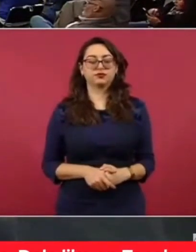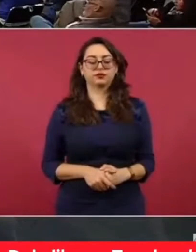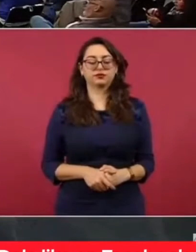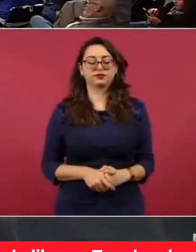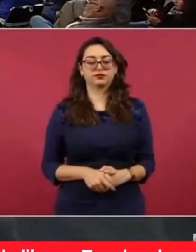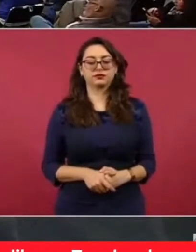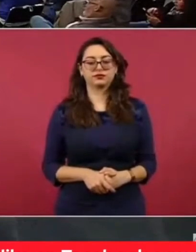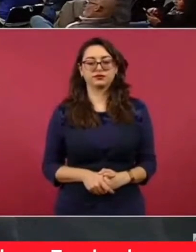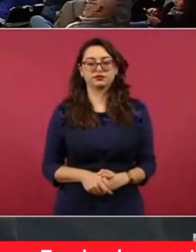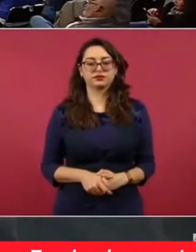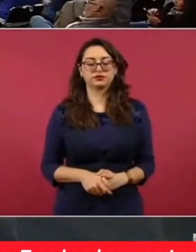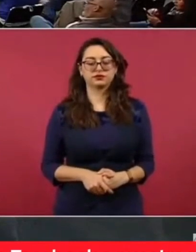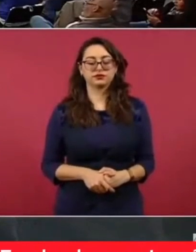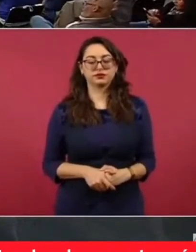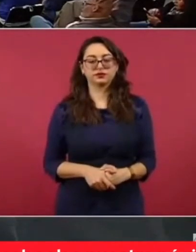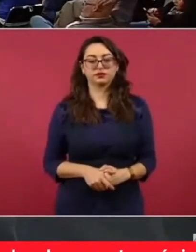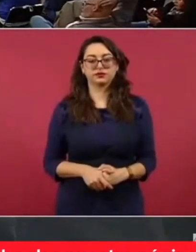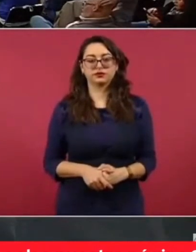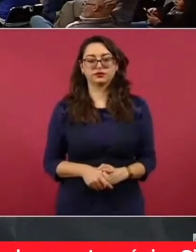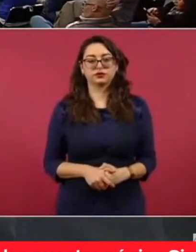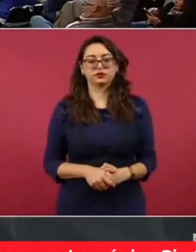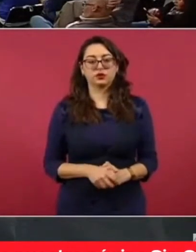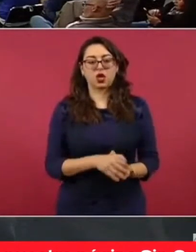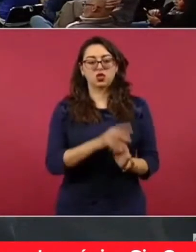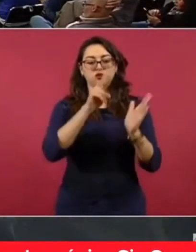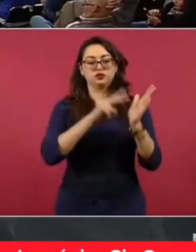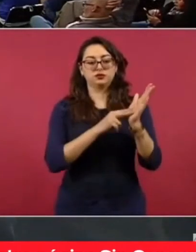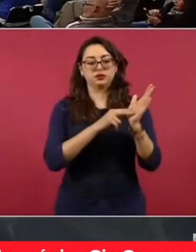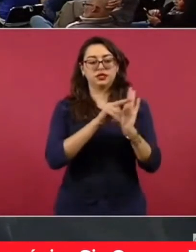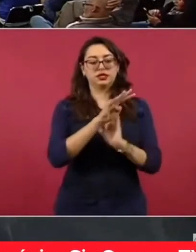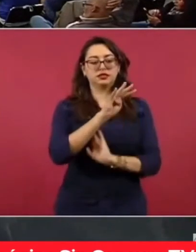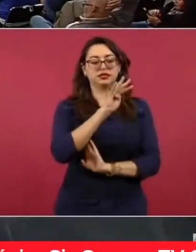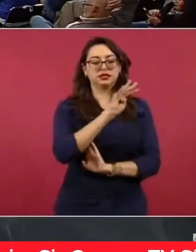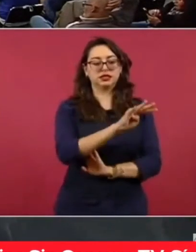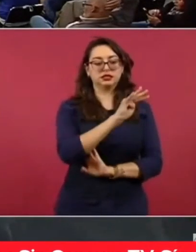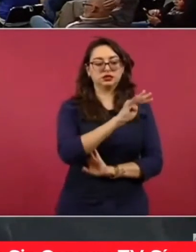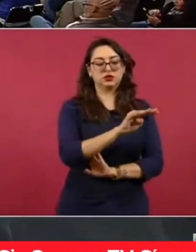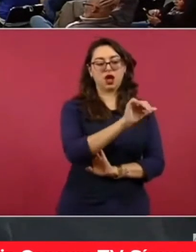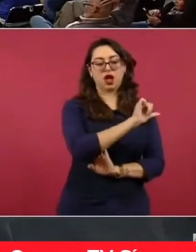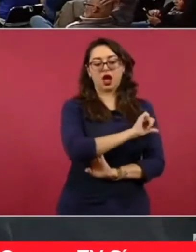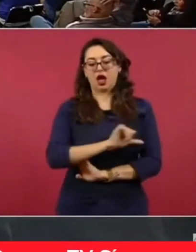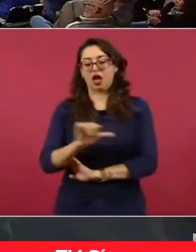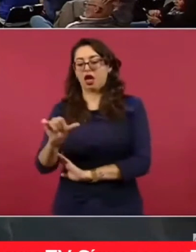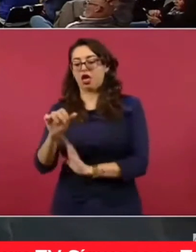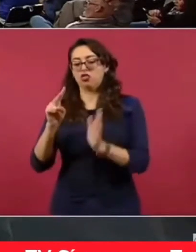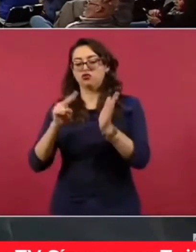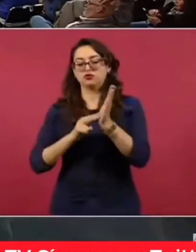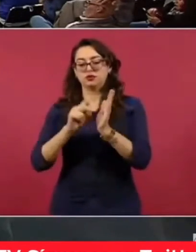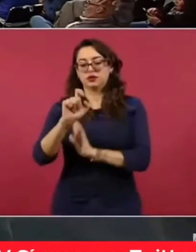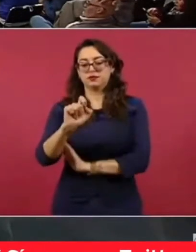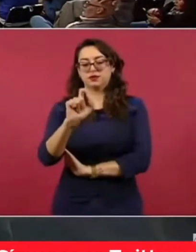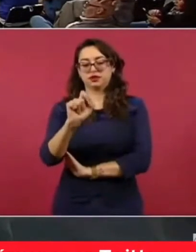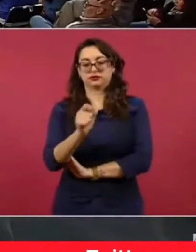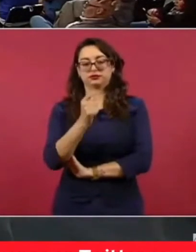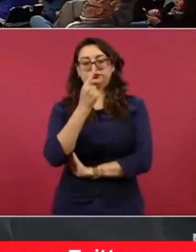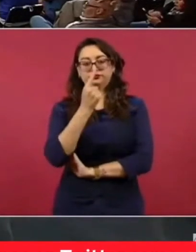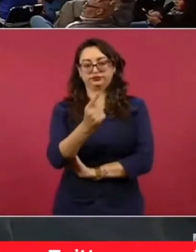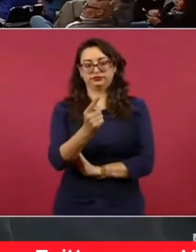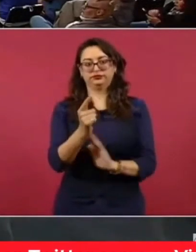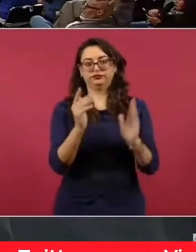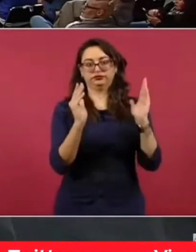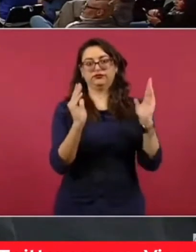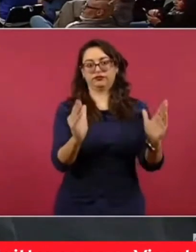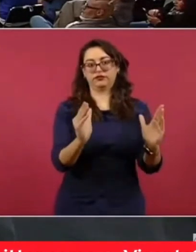Del 19 al 2021. Falta 22